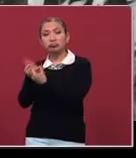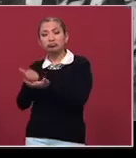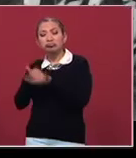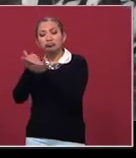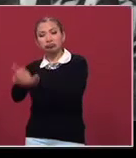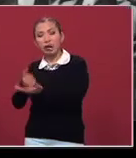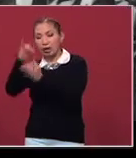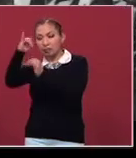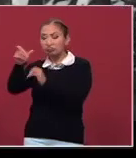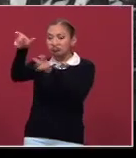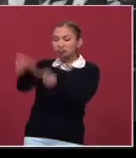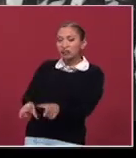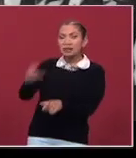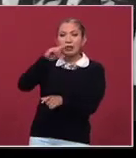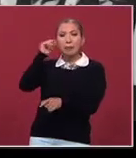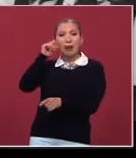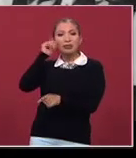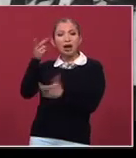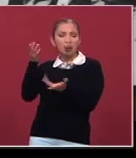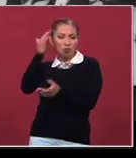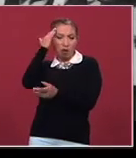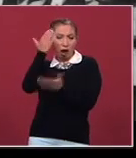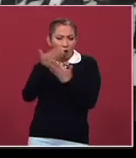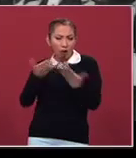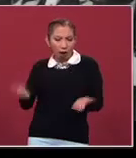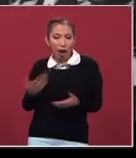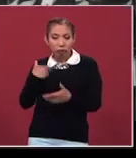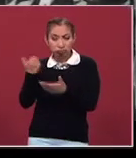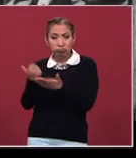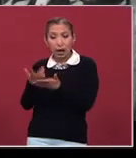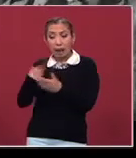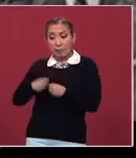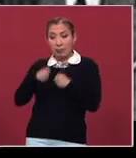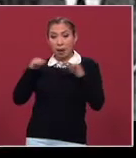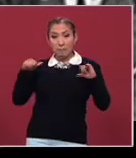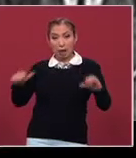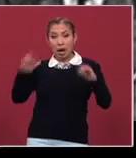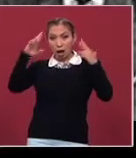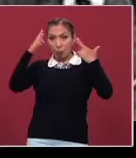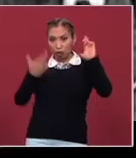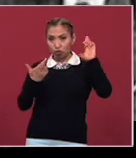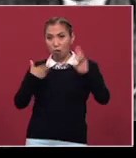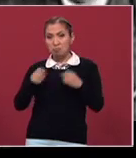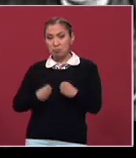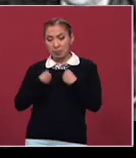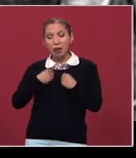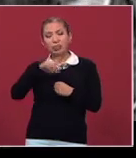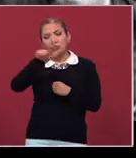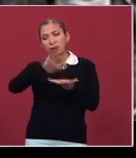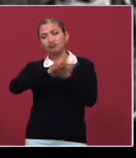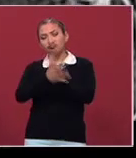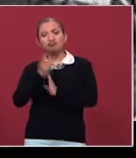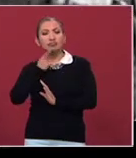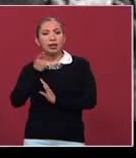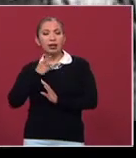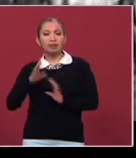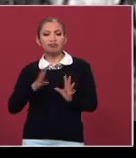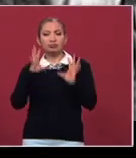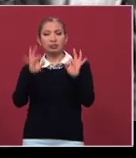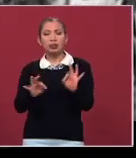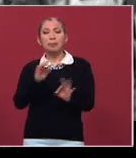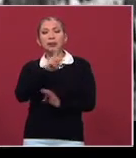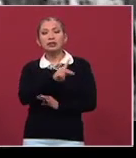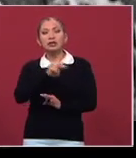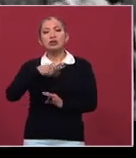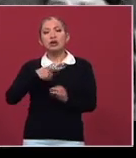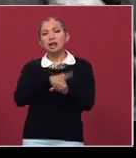de la imagen del Zapata, un poco como la conocemos hoy, ¿no? Él sobrevivió a la revolución, fue diputado y fundó el Partido Nacional Agrarista.